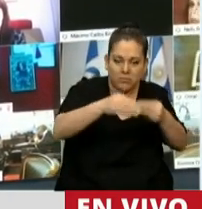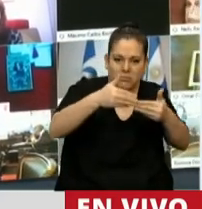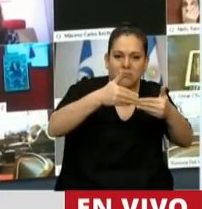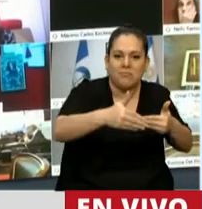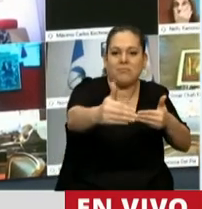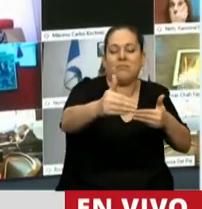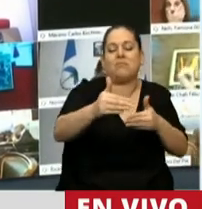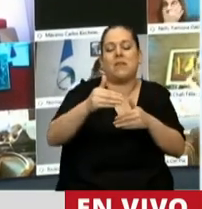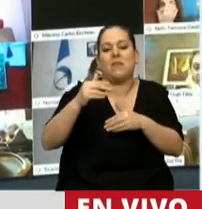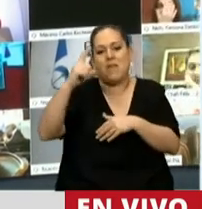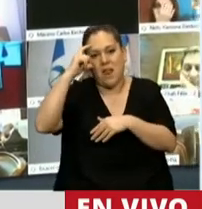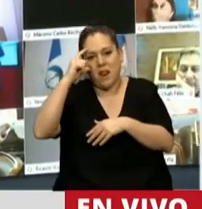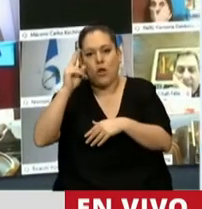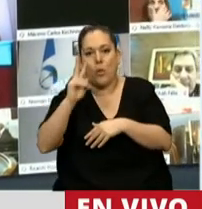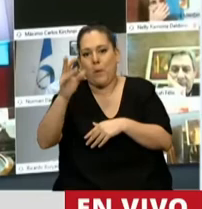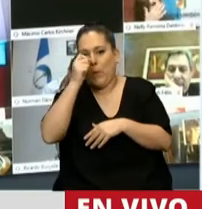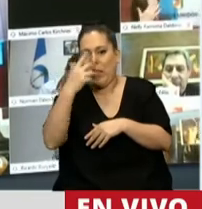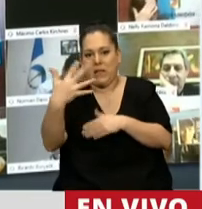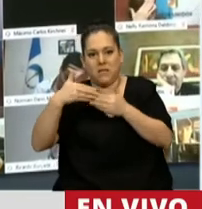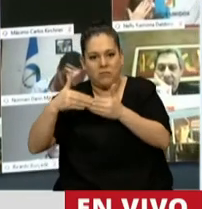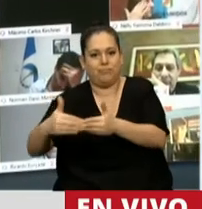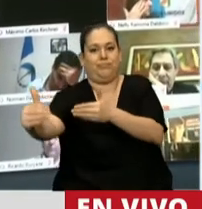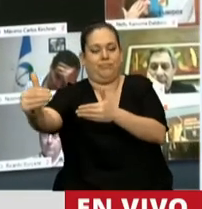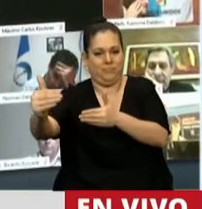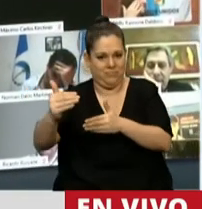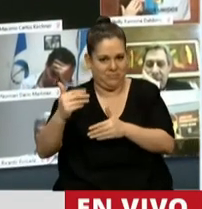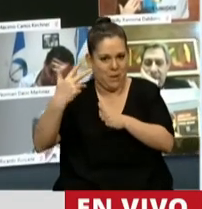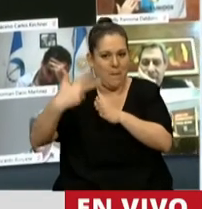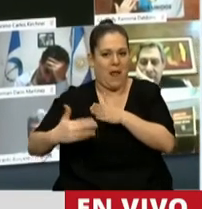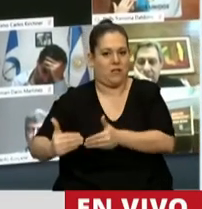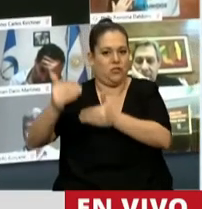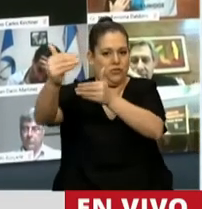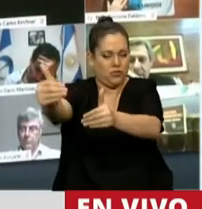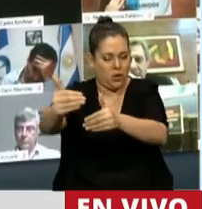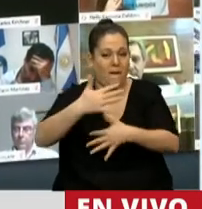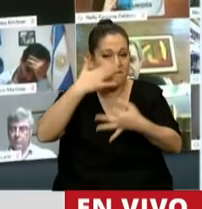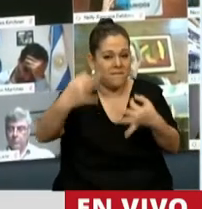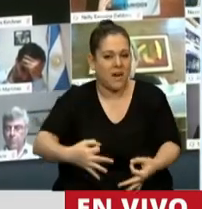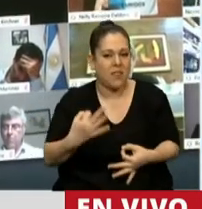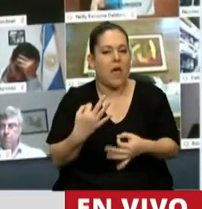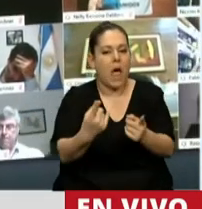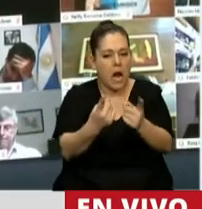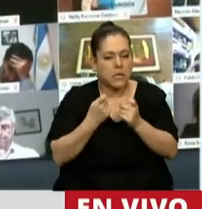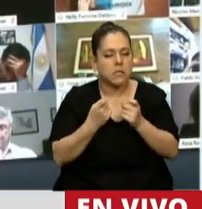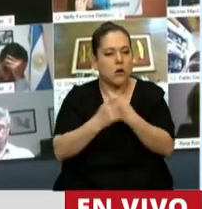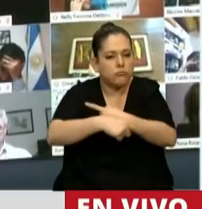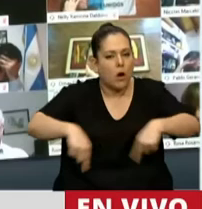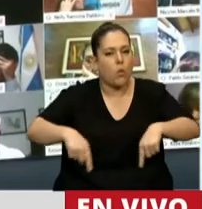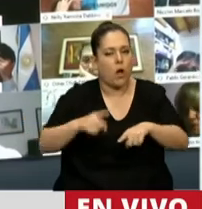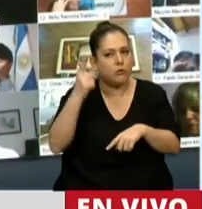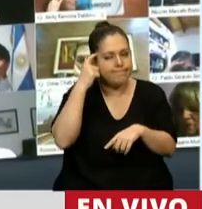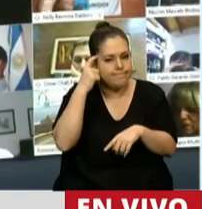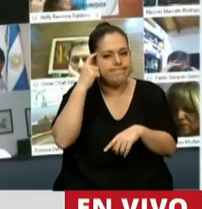enero del 2025. Señor Presidente, la verdad que es necesario hacer algunas consideraciones,